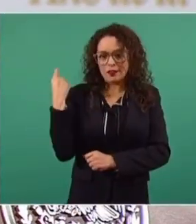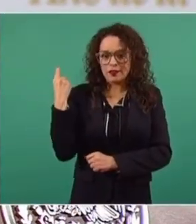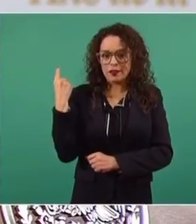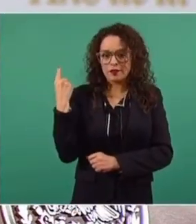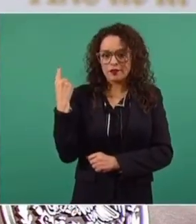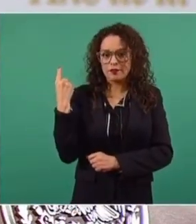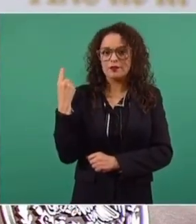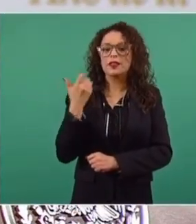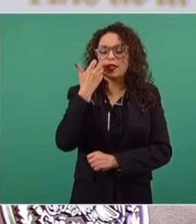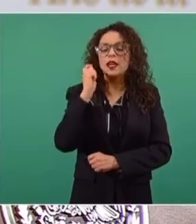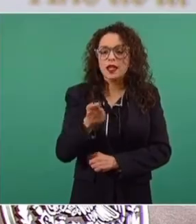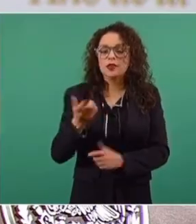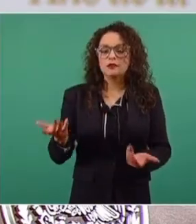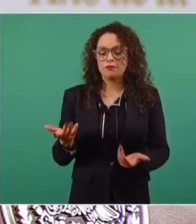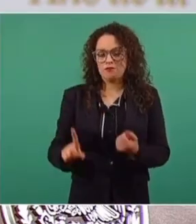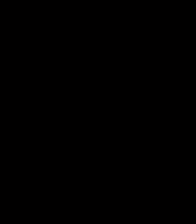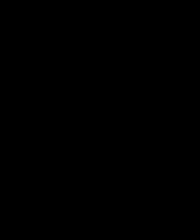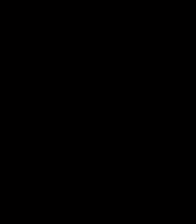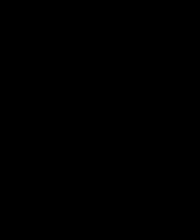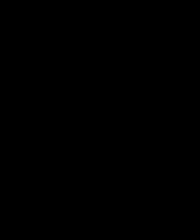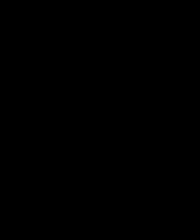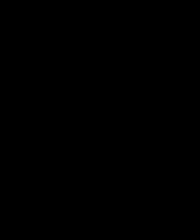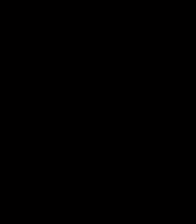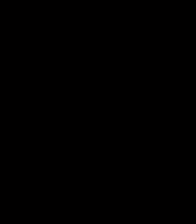fraccionemos. Se van a quedar con las ganas.